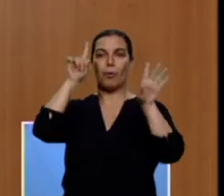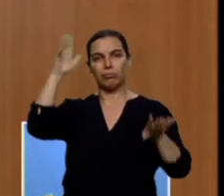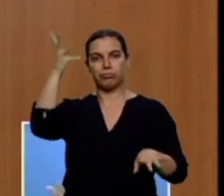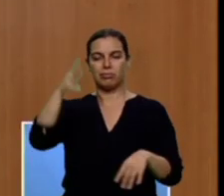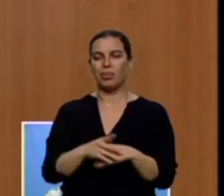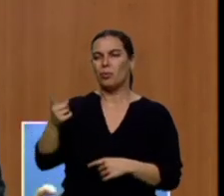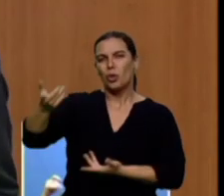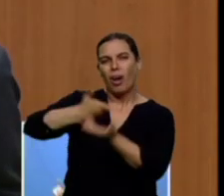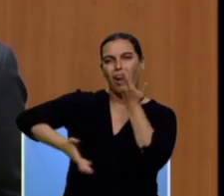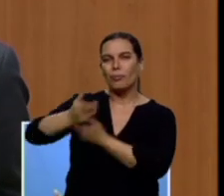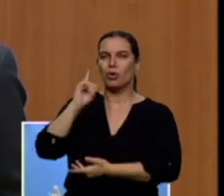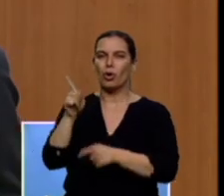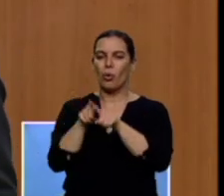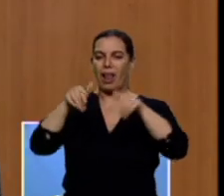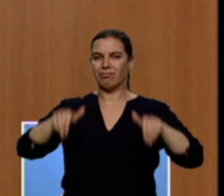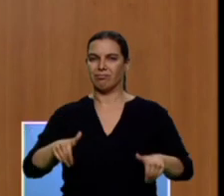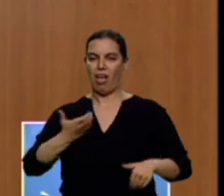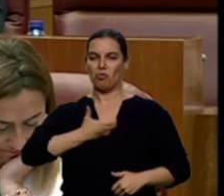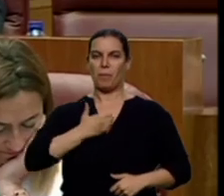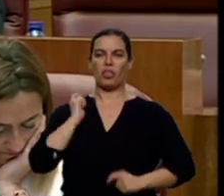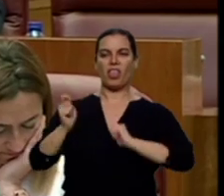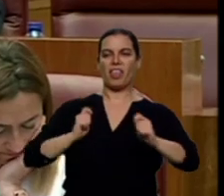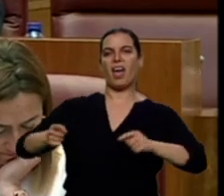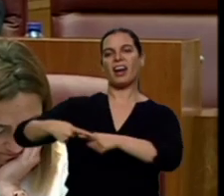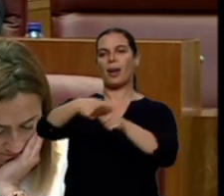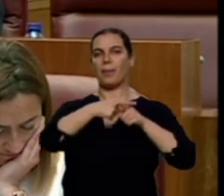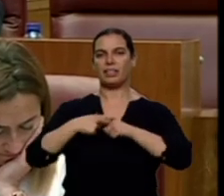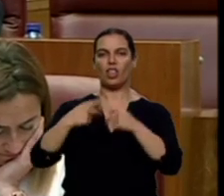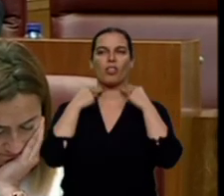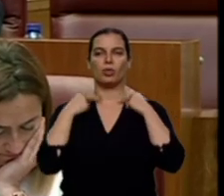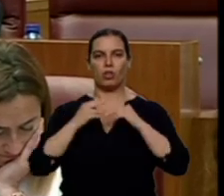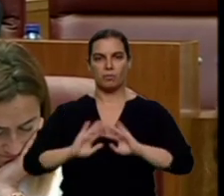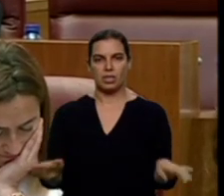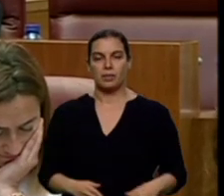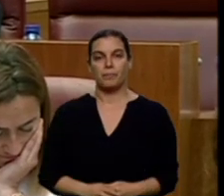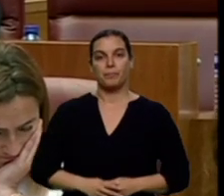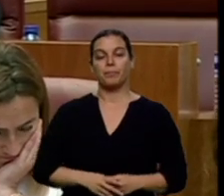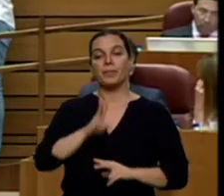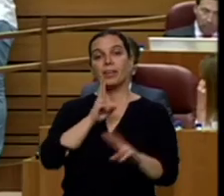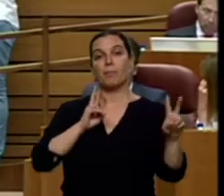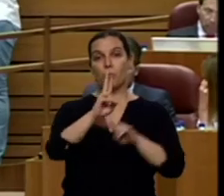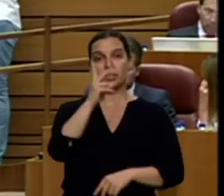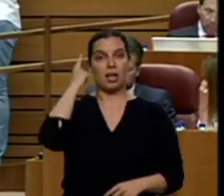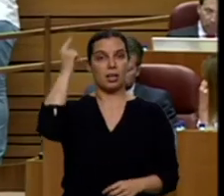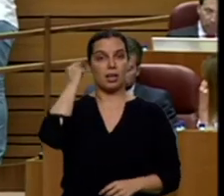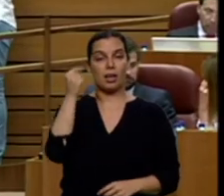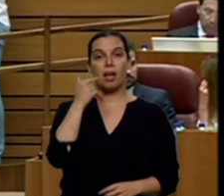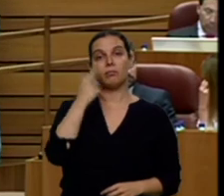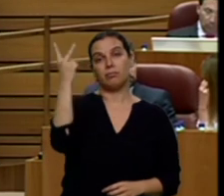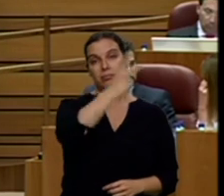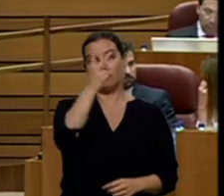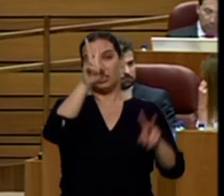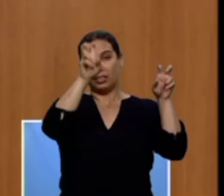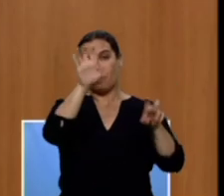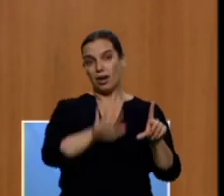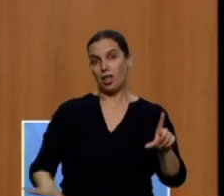sillones, el de ayuntamientos y el de diputaciones. En su respuesta, Igea ha aludido a la posición de estas formaciones en temas nacionales y les ha